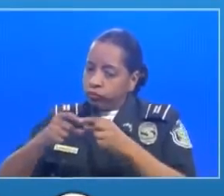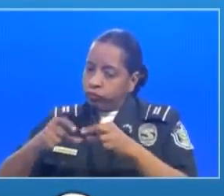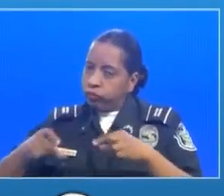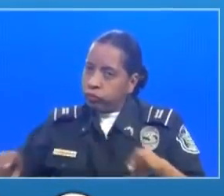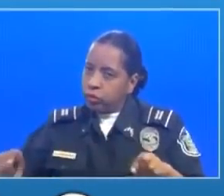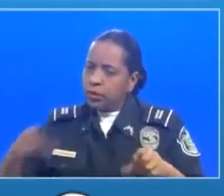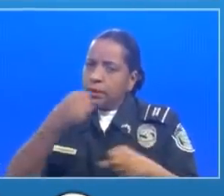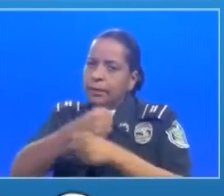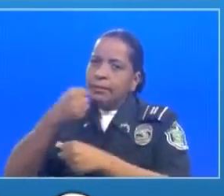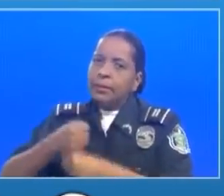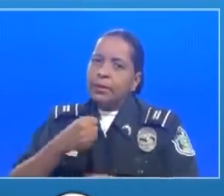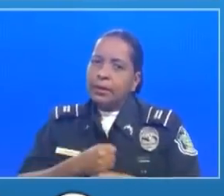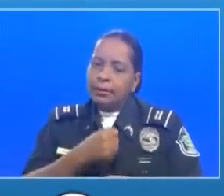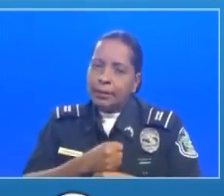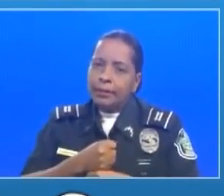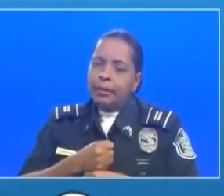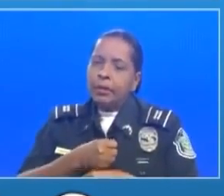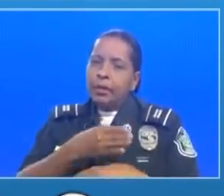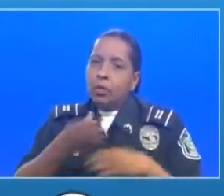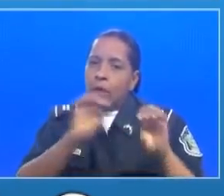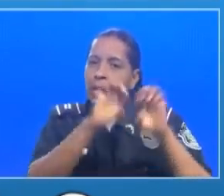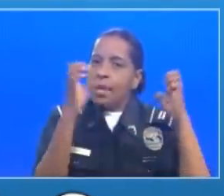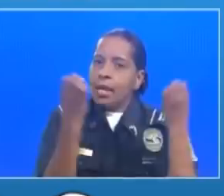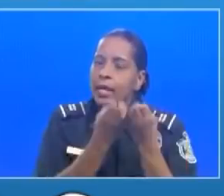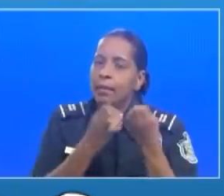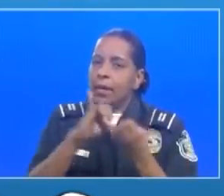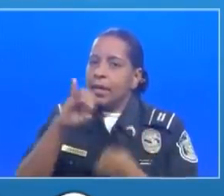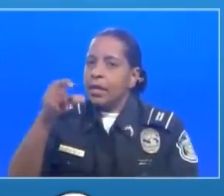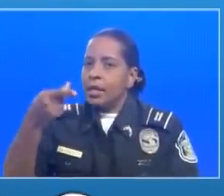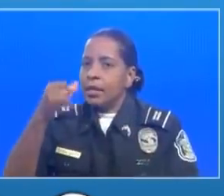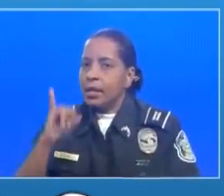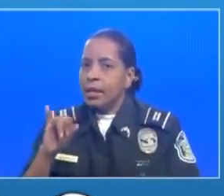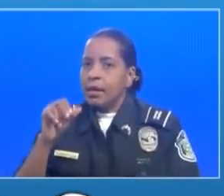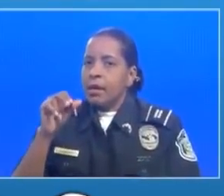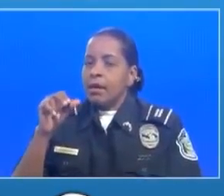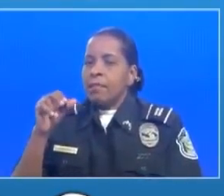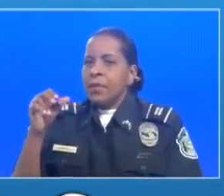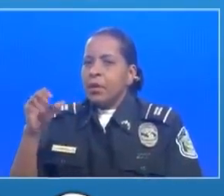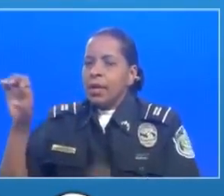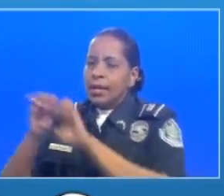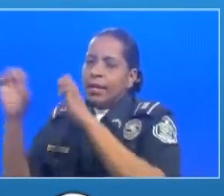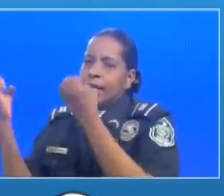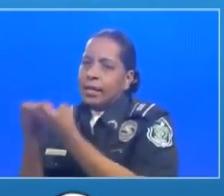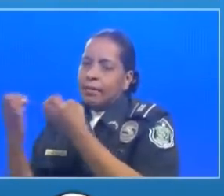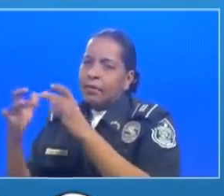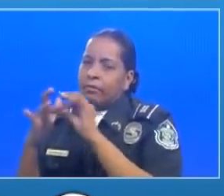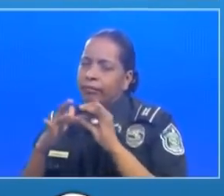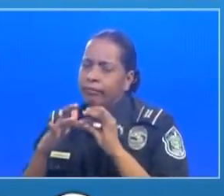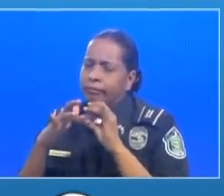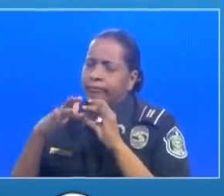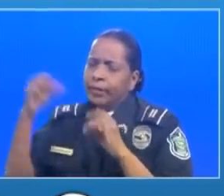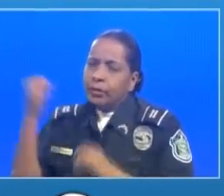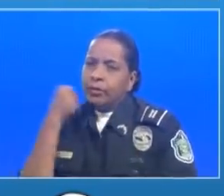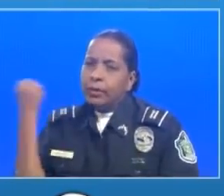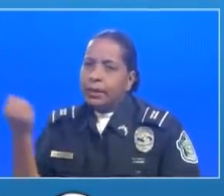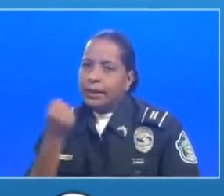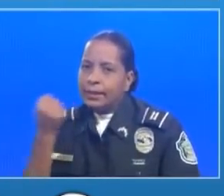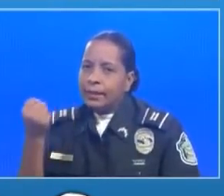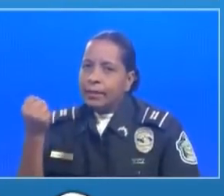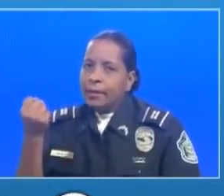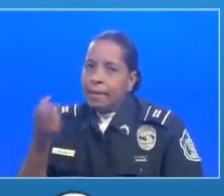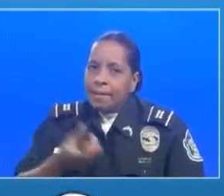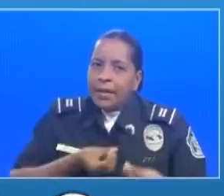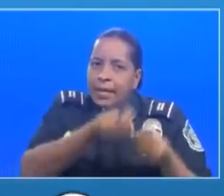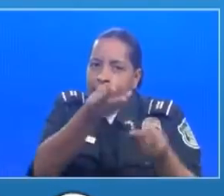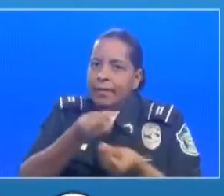trabajando sobre todo el equipo de la IG de presidencia muy fuerte para poder masificar la entrega